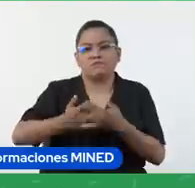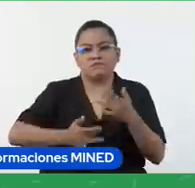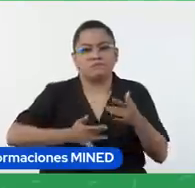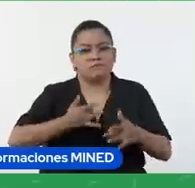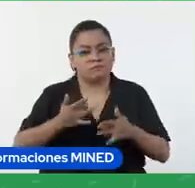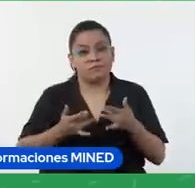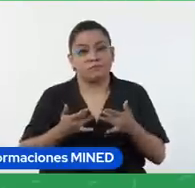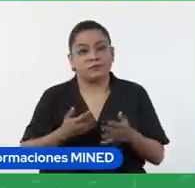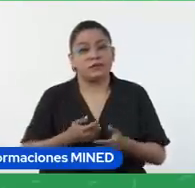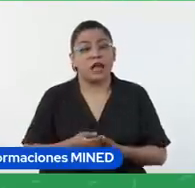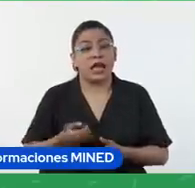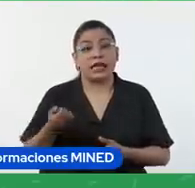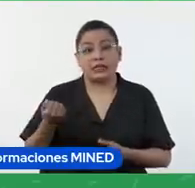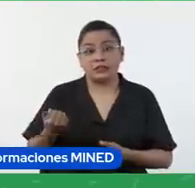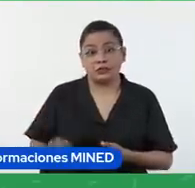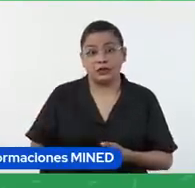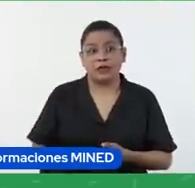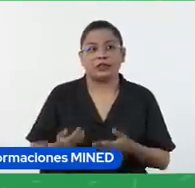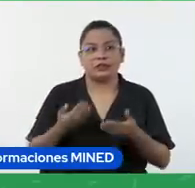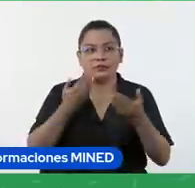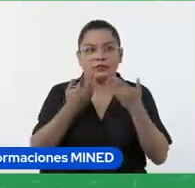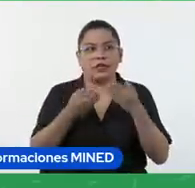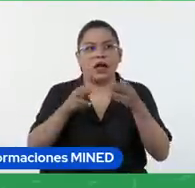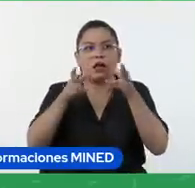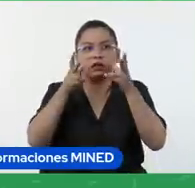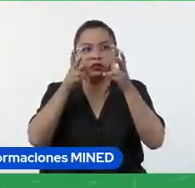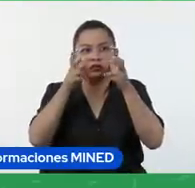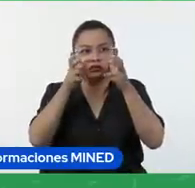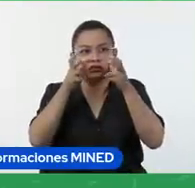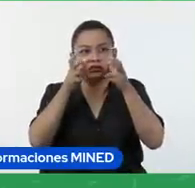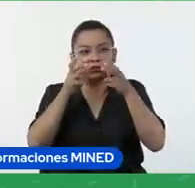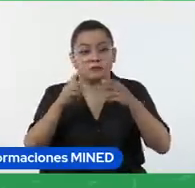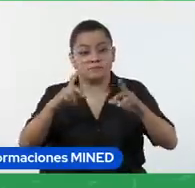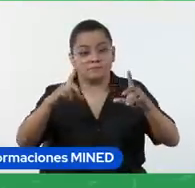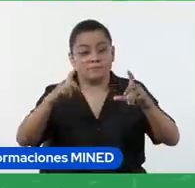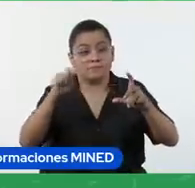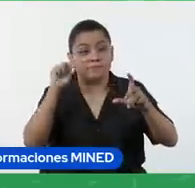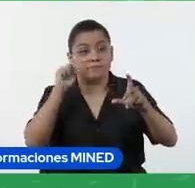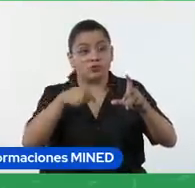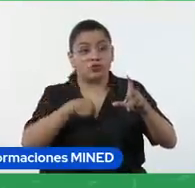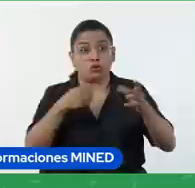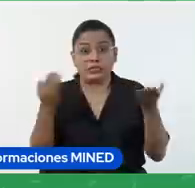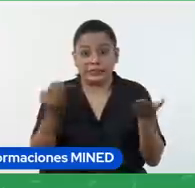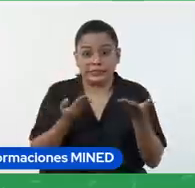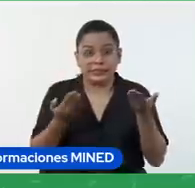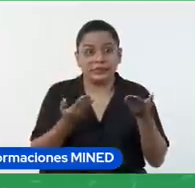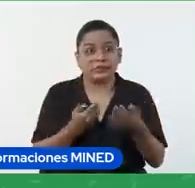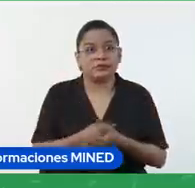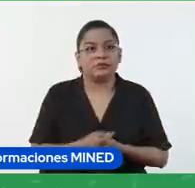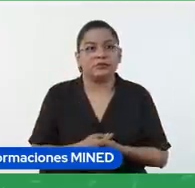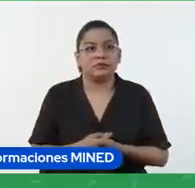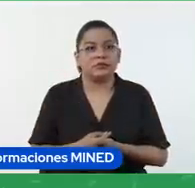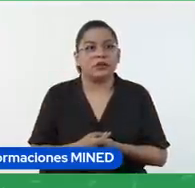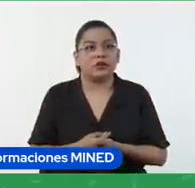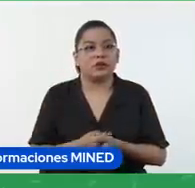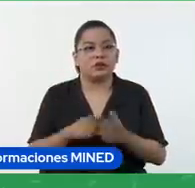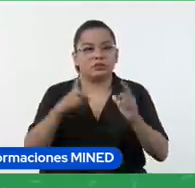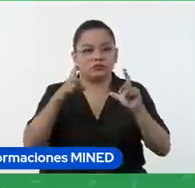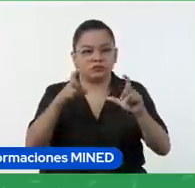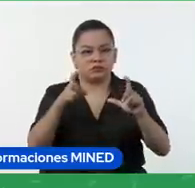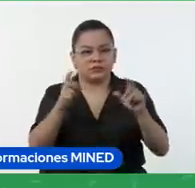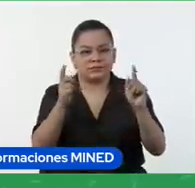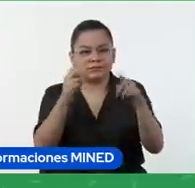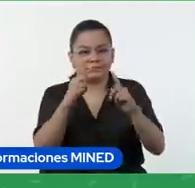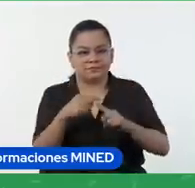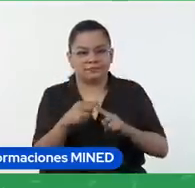y escribe al observar la composición visual que he creado interviniendo una fotografía de paisaje